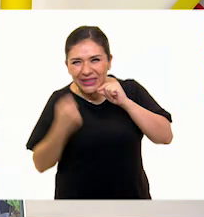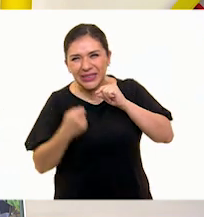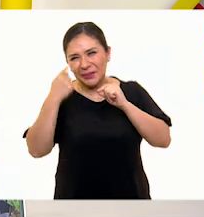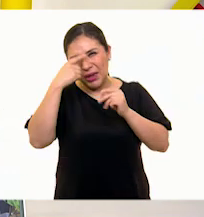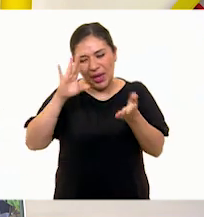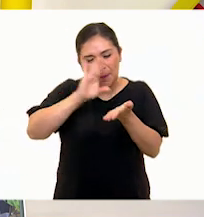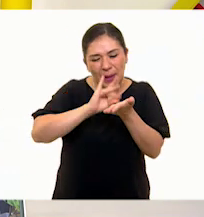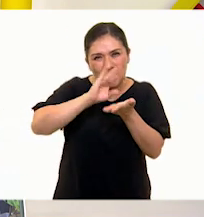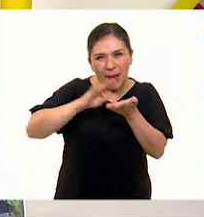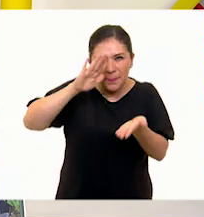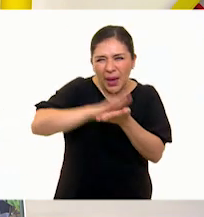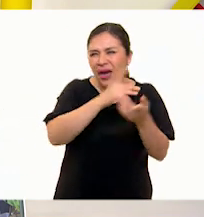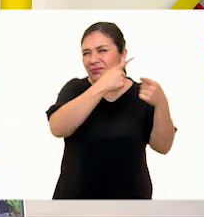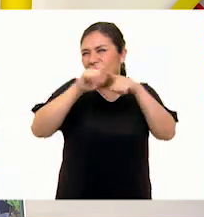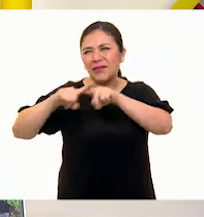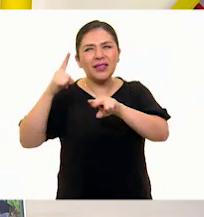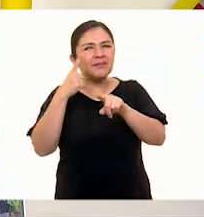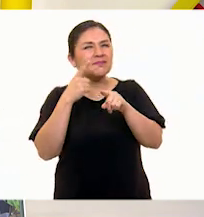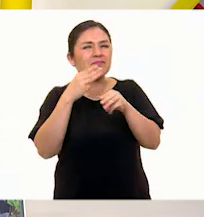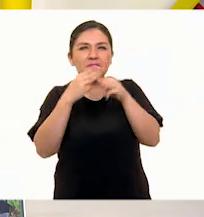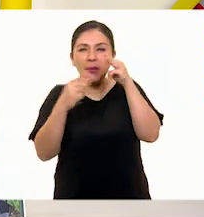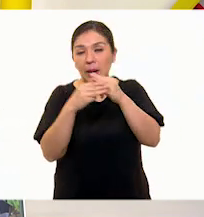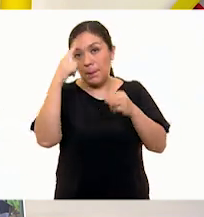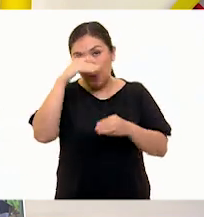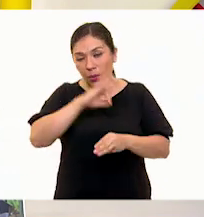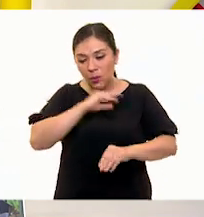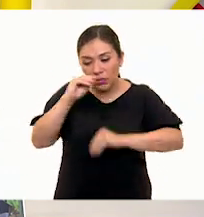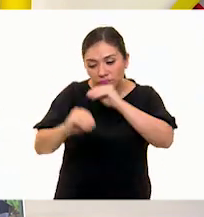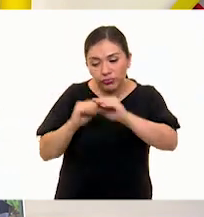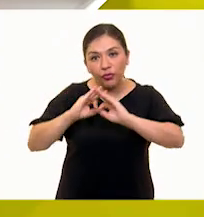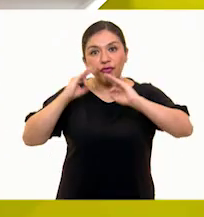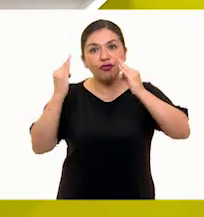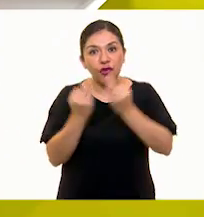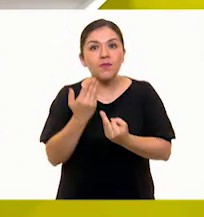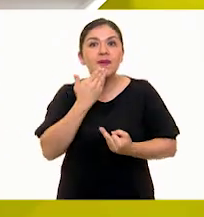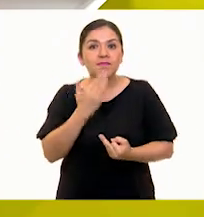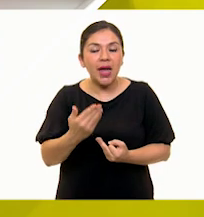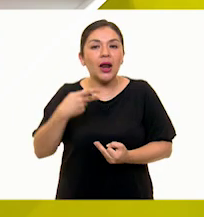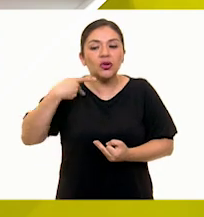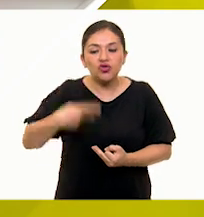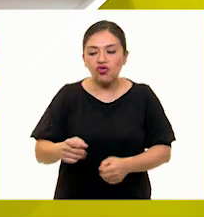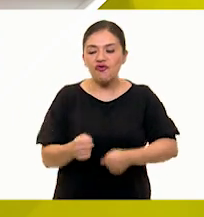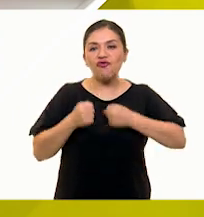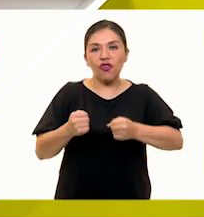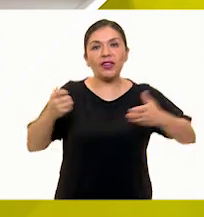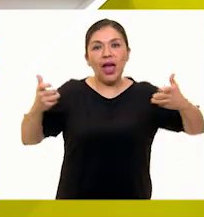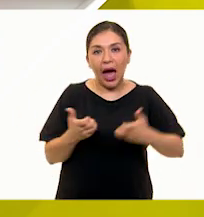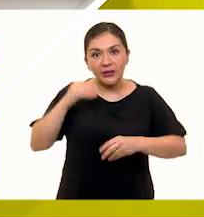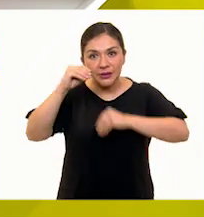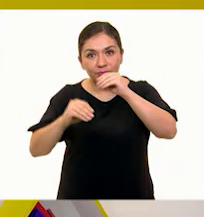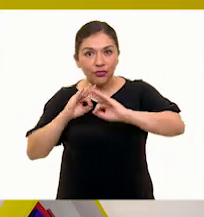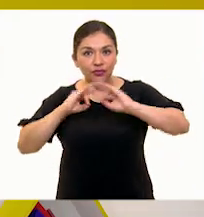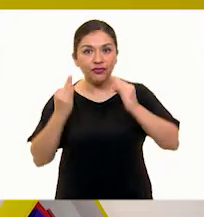y demás materiales para poderle dar solidez a nuestras creaciones.